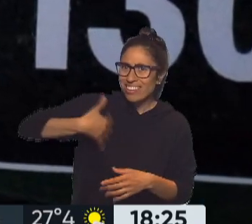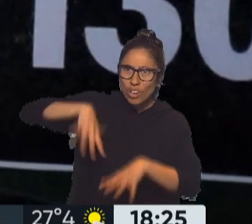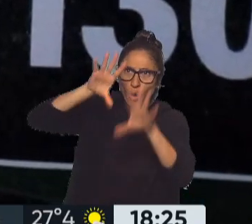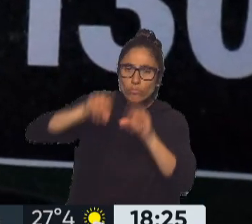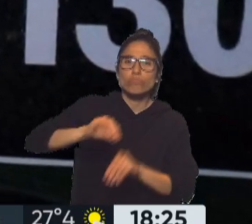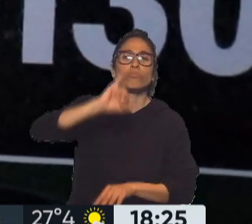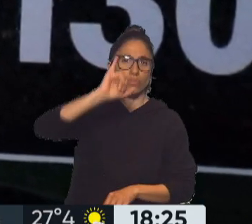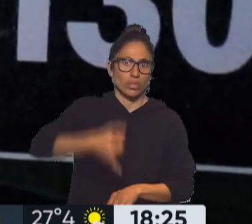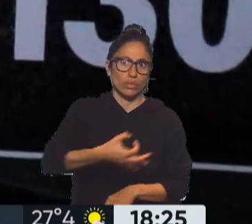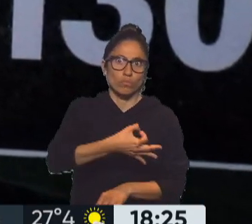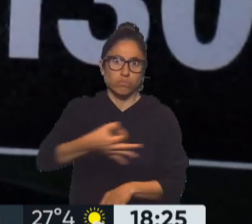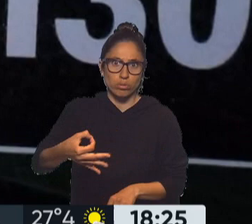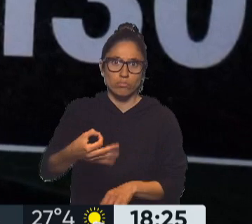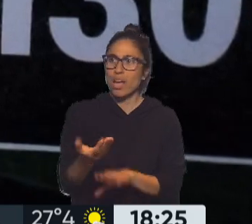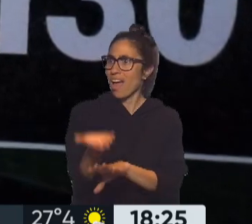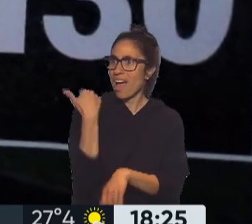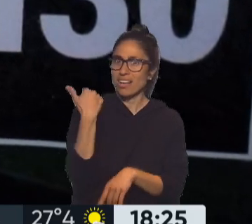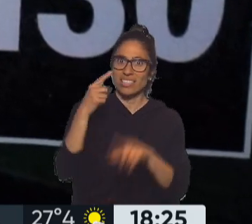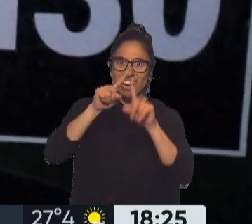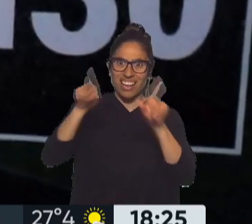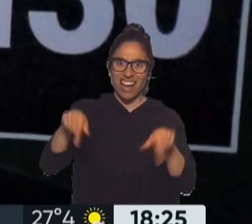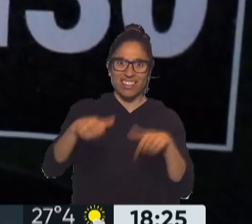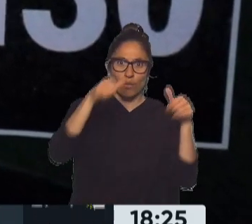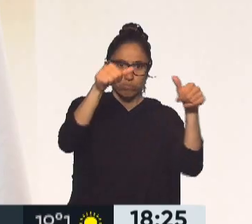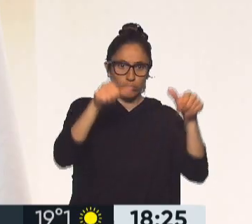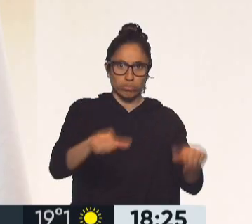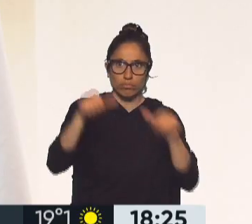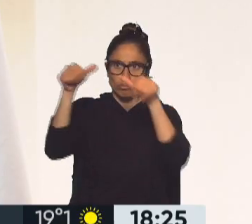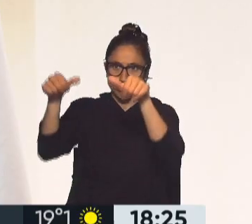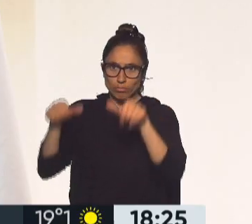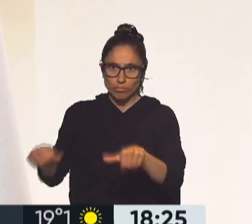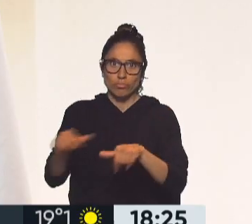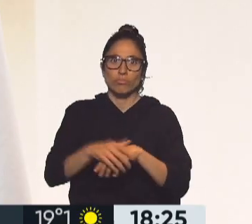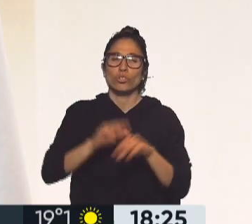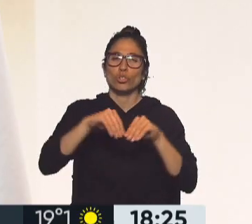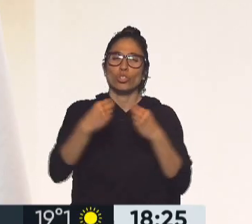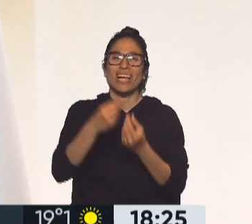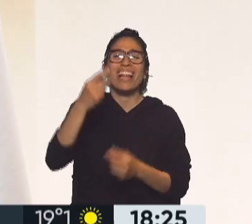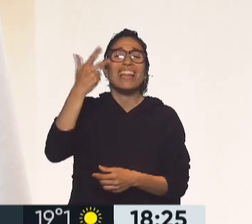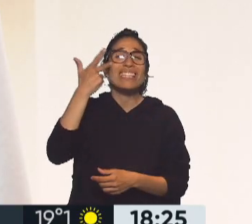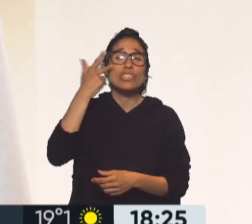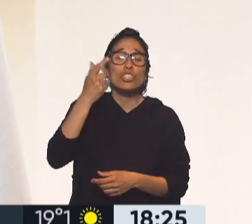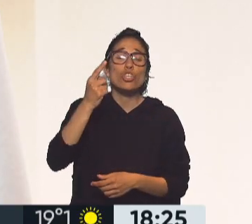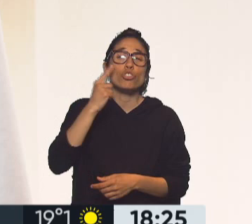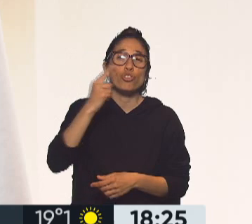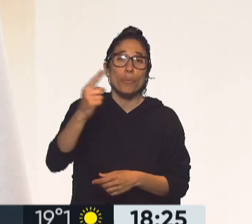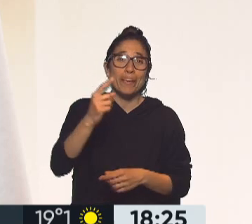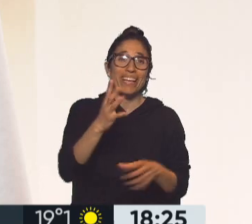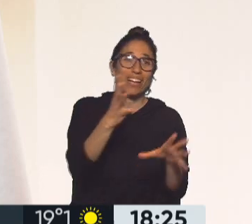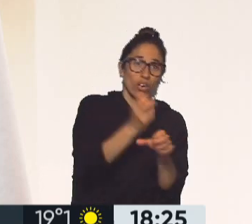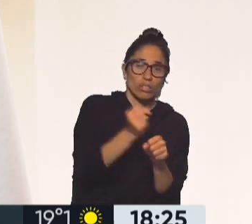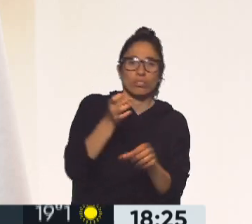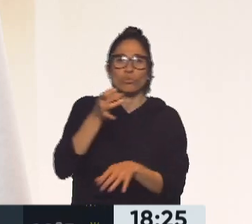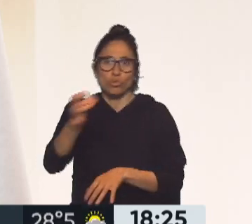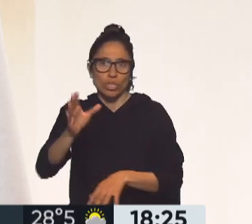18.000 unidades de las 200 empresas de transporte de jurisdicción nacional de la región